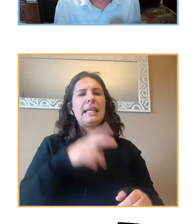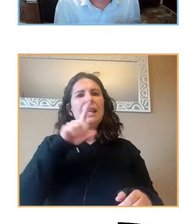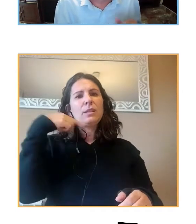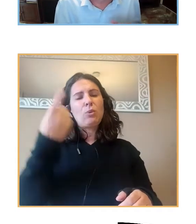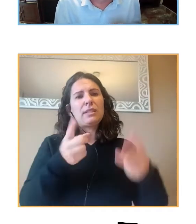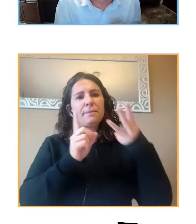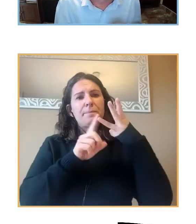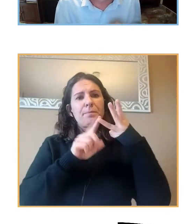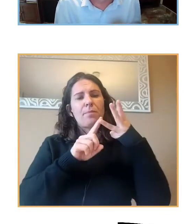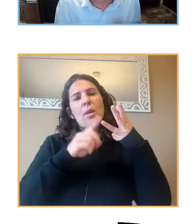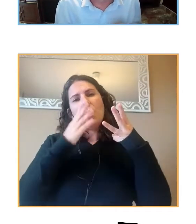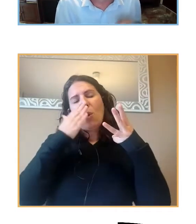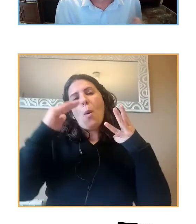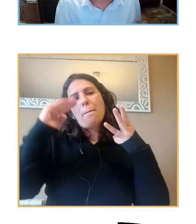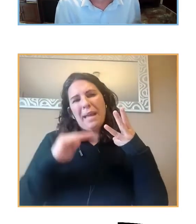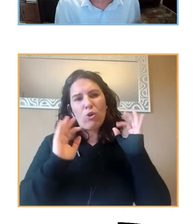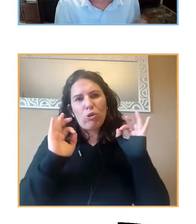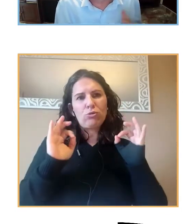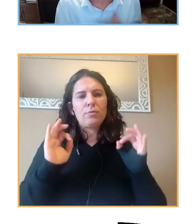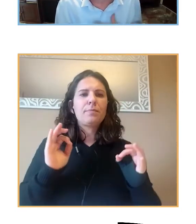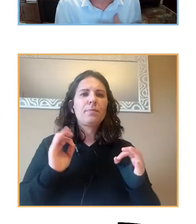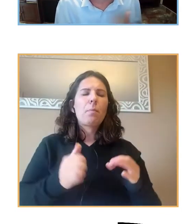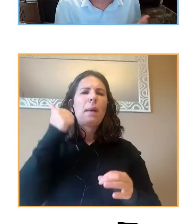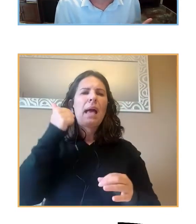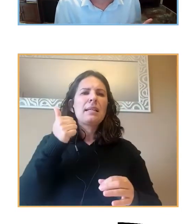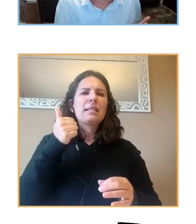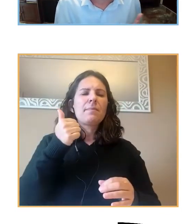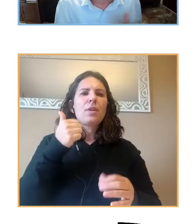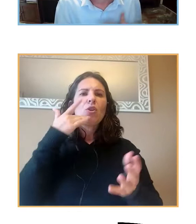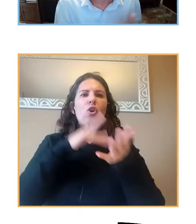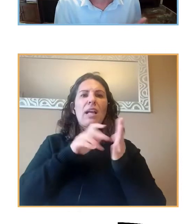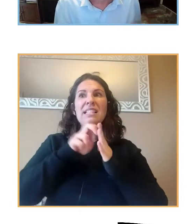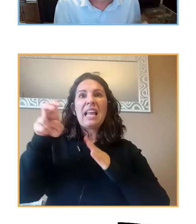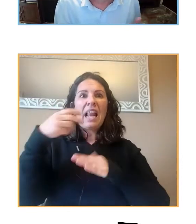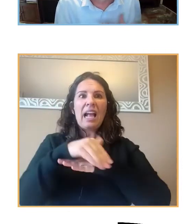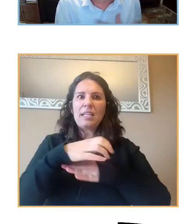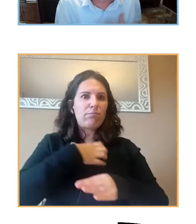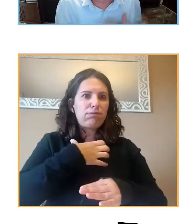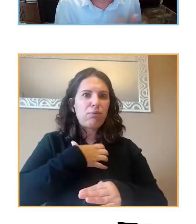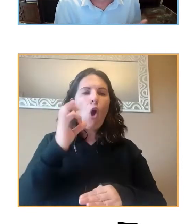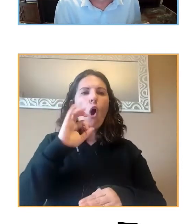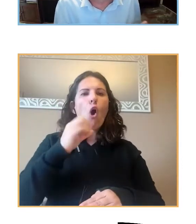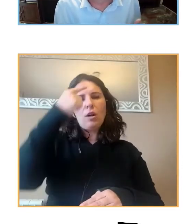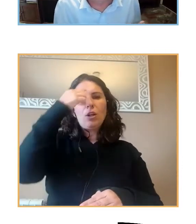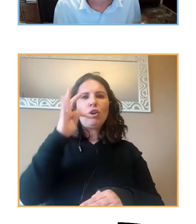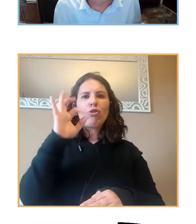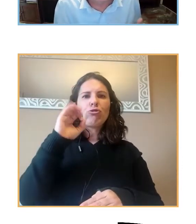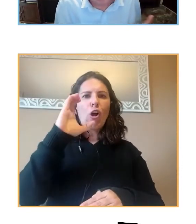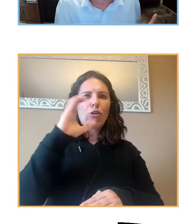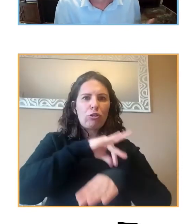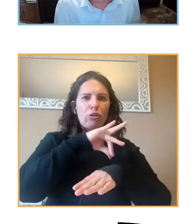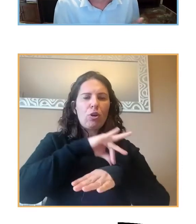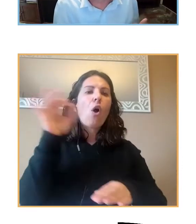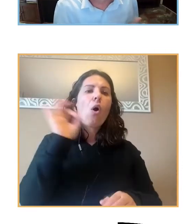en menor proporción, los que padecen agorafobia o trastorno sexivo-compulsivo. Y finalmente, algunos